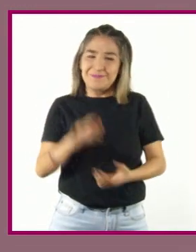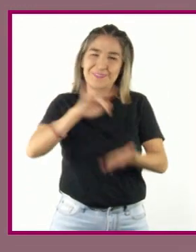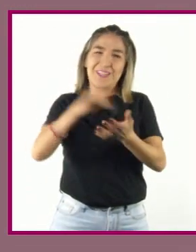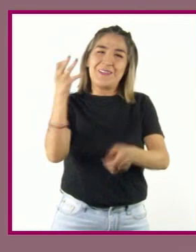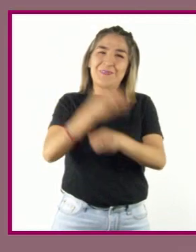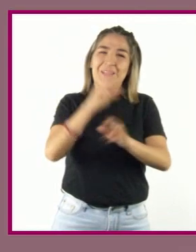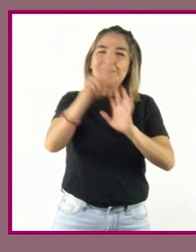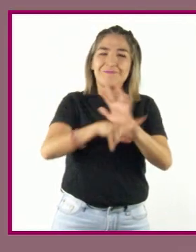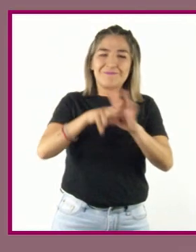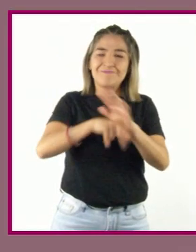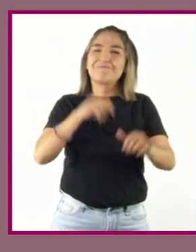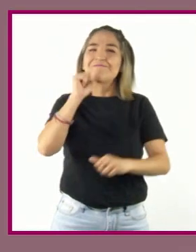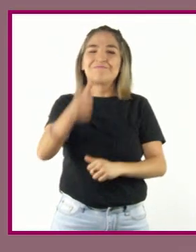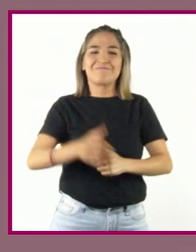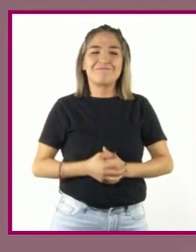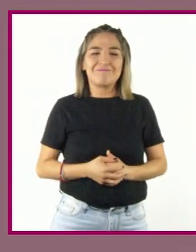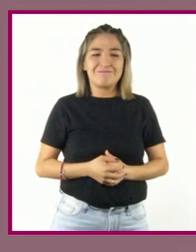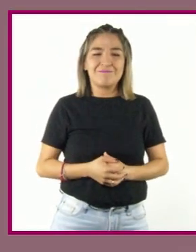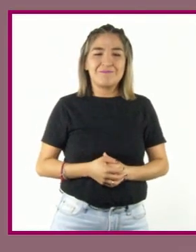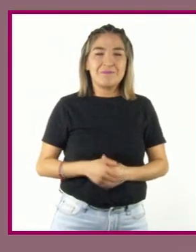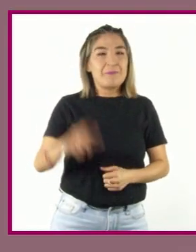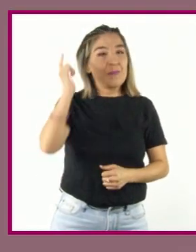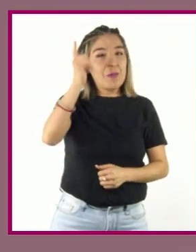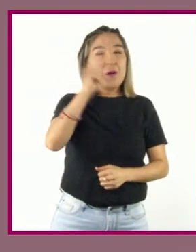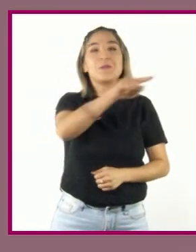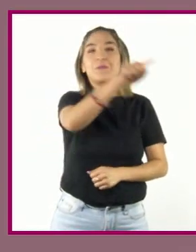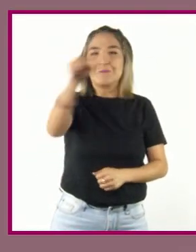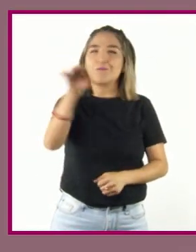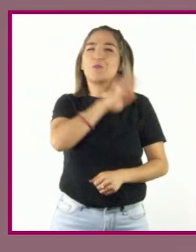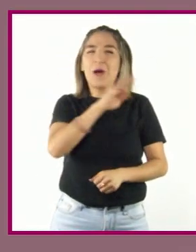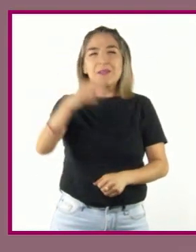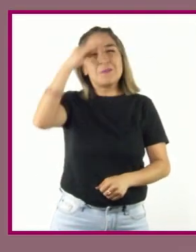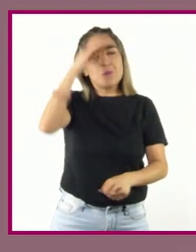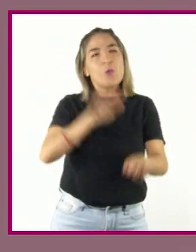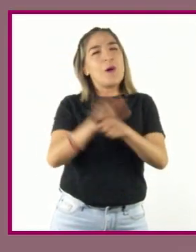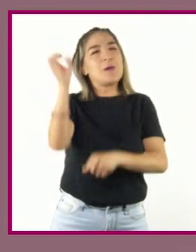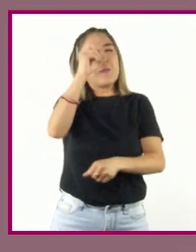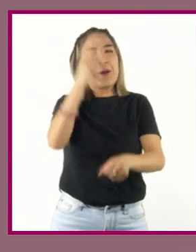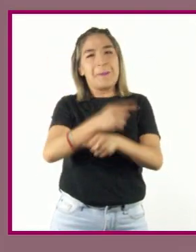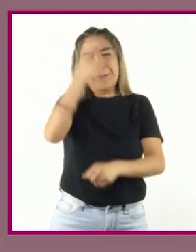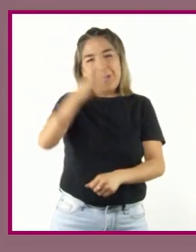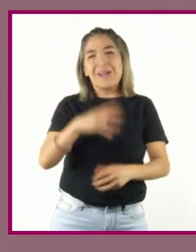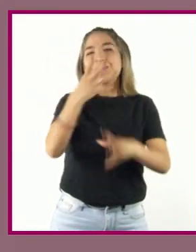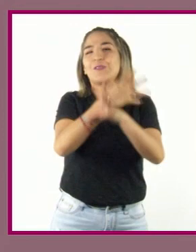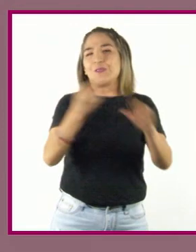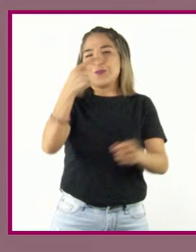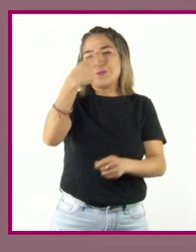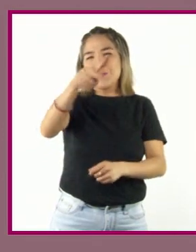Tlali! ¡De nada, Edmundo! Espero encuentren opciones para implementar en su comunidad. ¡Así será!